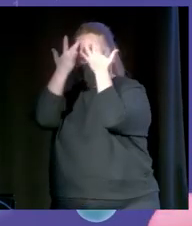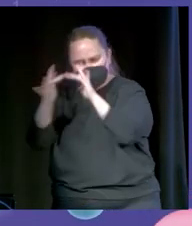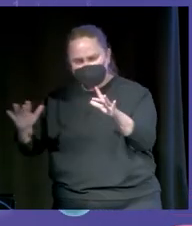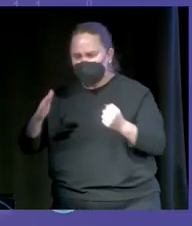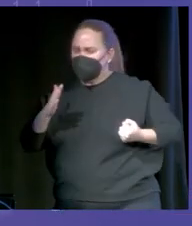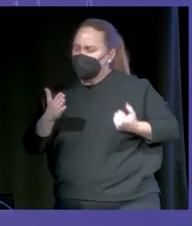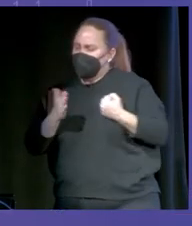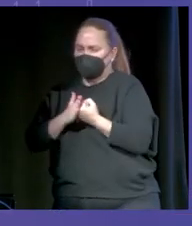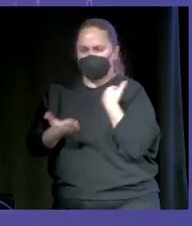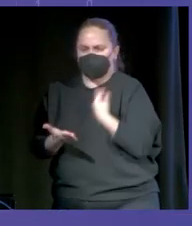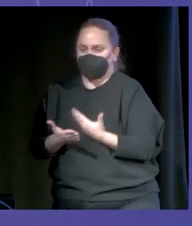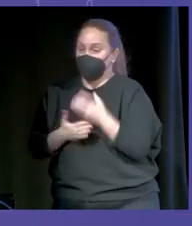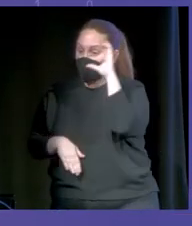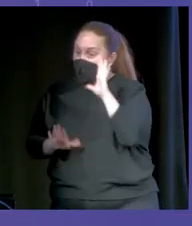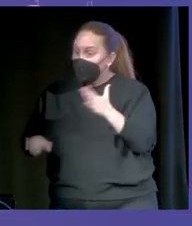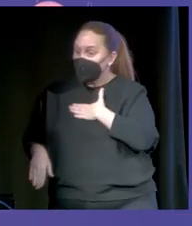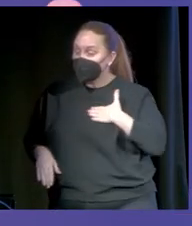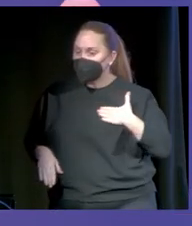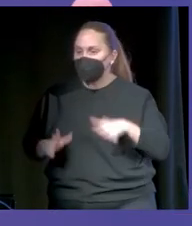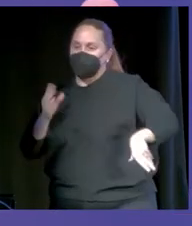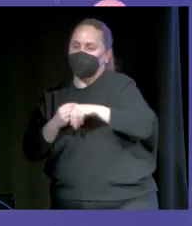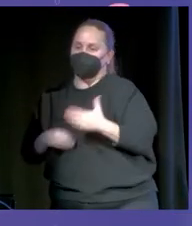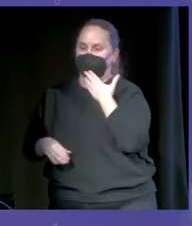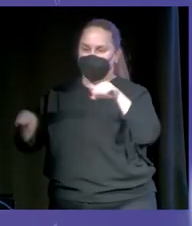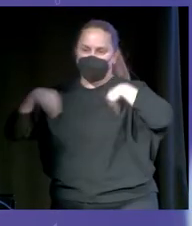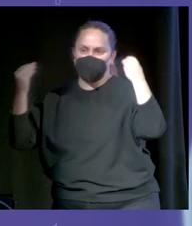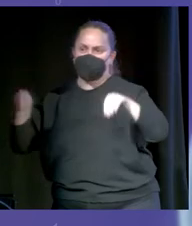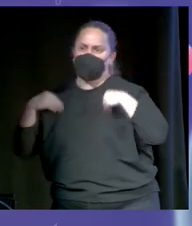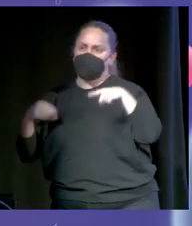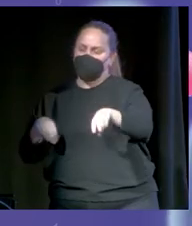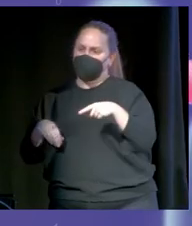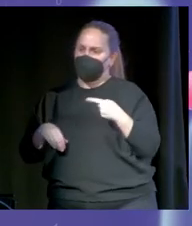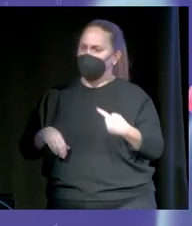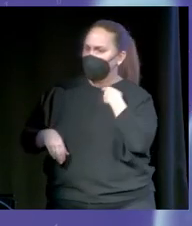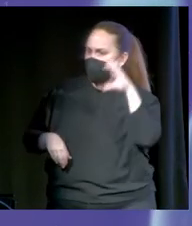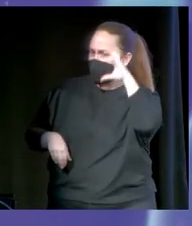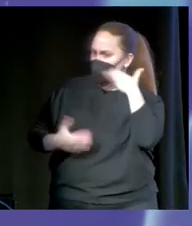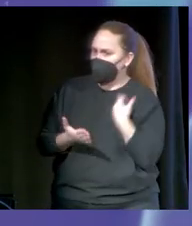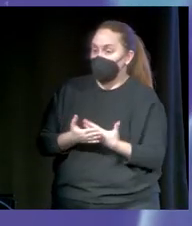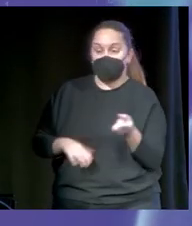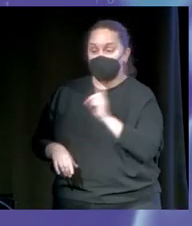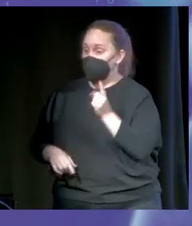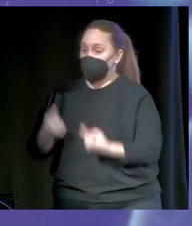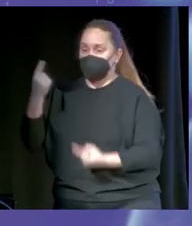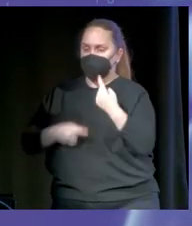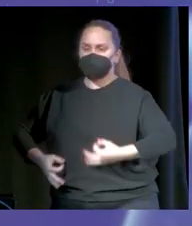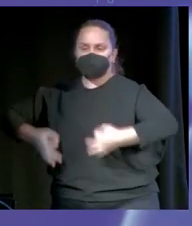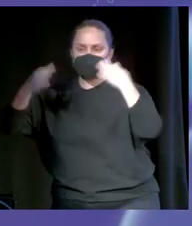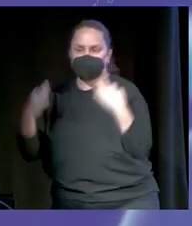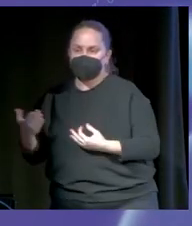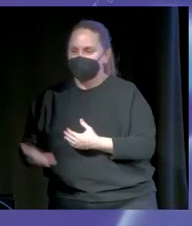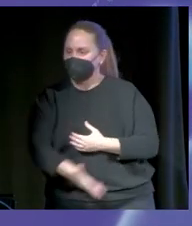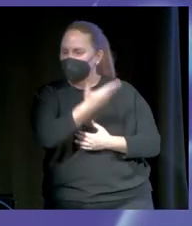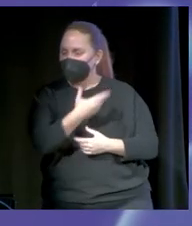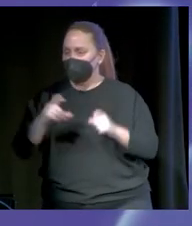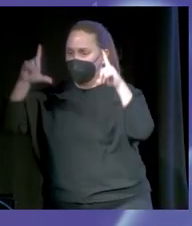divertida. Y por hacerla divertida no estoy perdiendo un ápice de mi rigor científico. Y a veces, haciendo cosas con mucho rigor, como esta foto